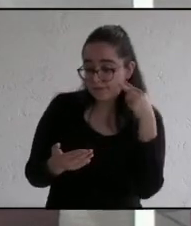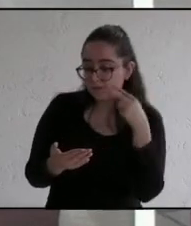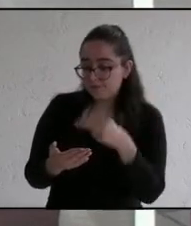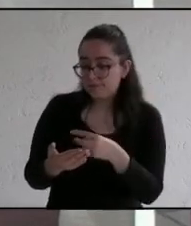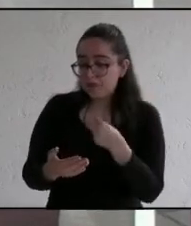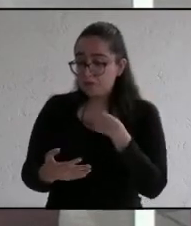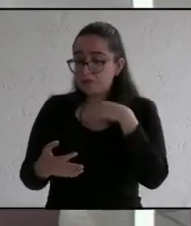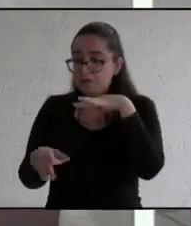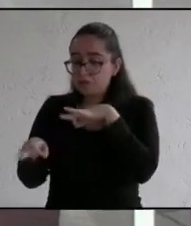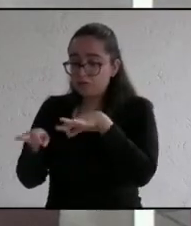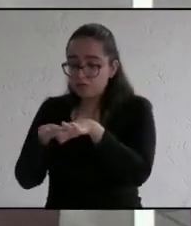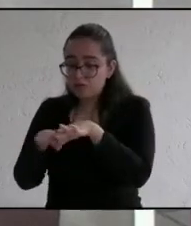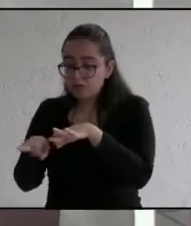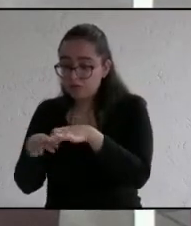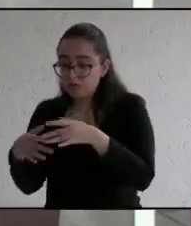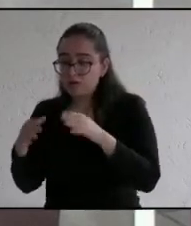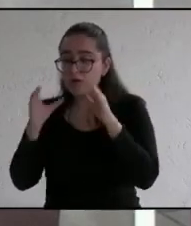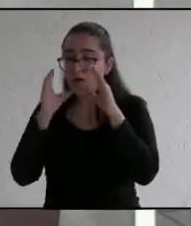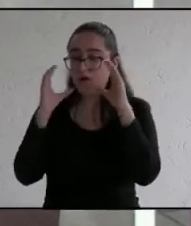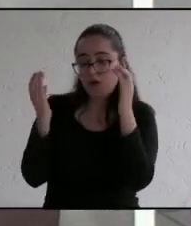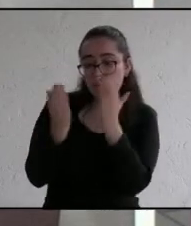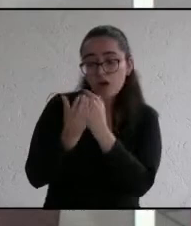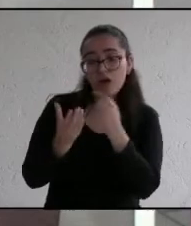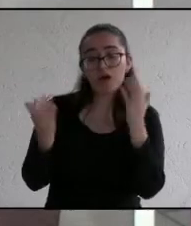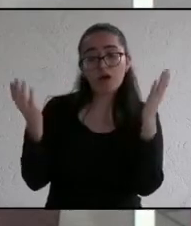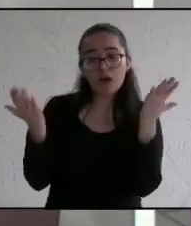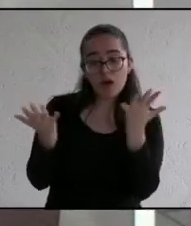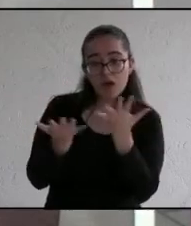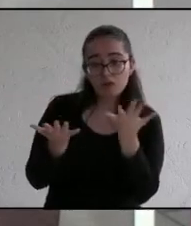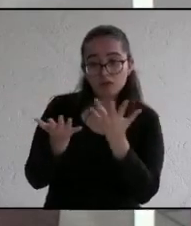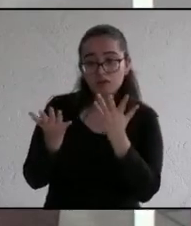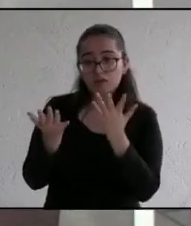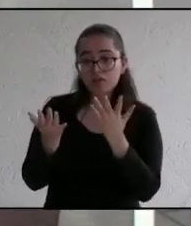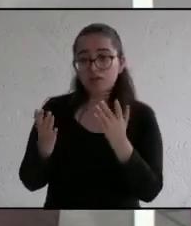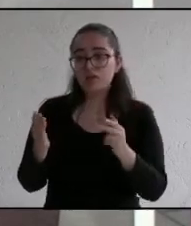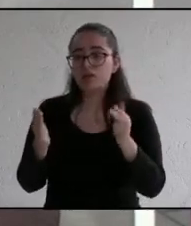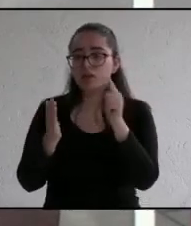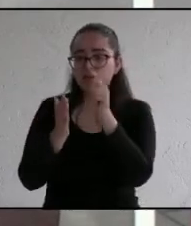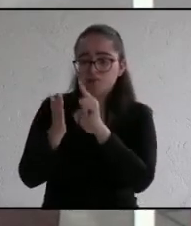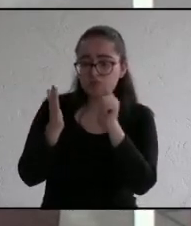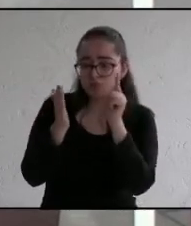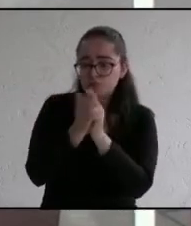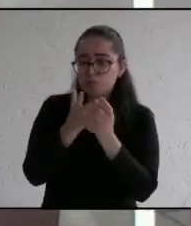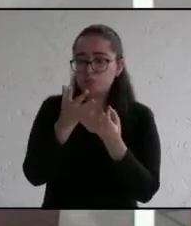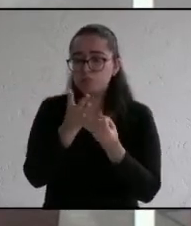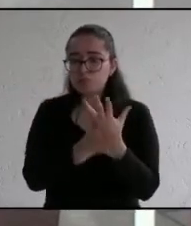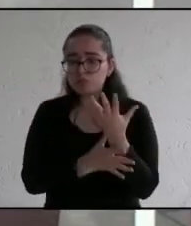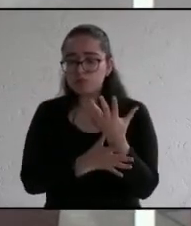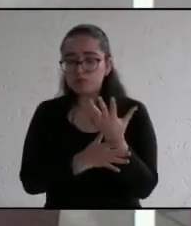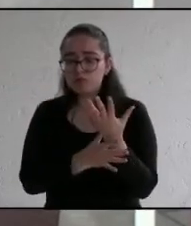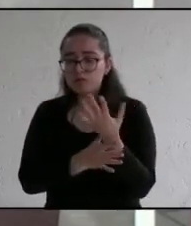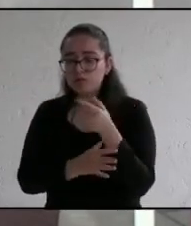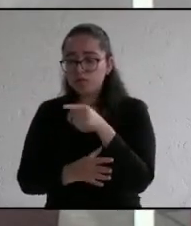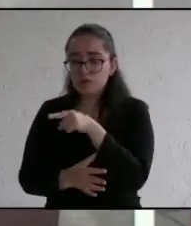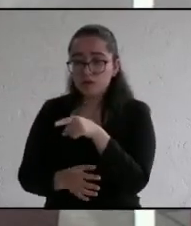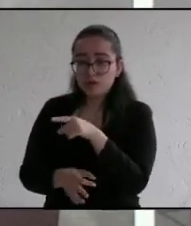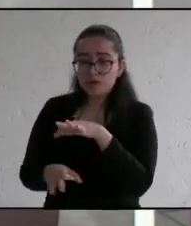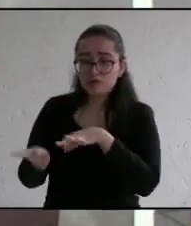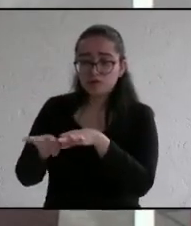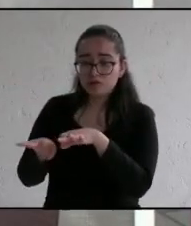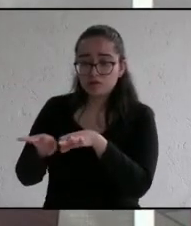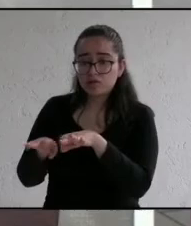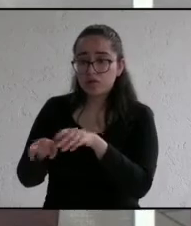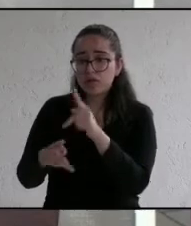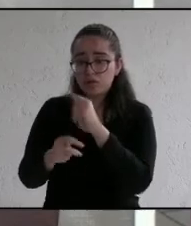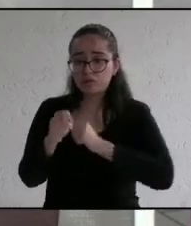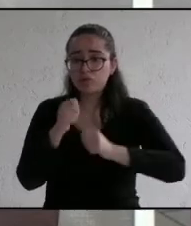trabajo que se hizo desde Congreso del Estado con reformas e iniciativas de ley en apoyo a los prestadores de servicios turísticos